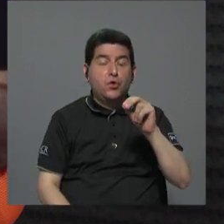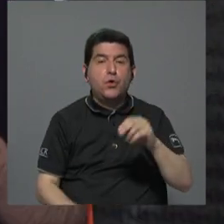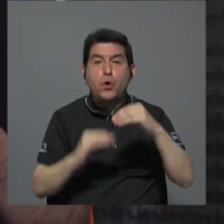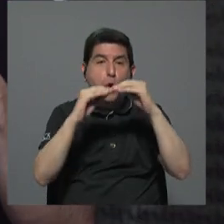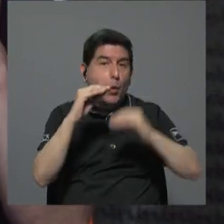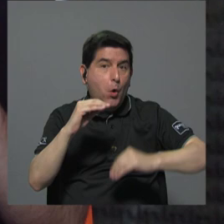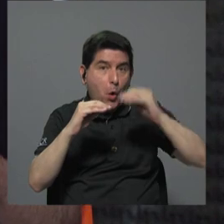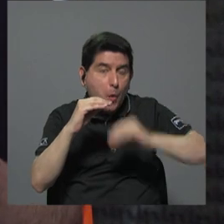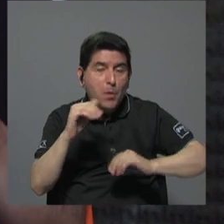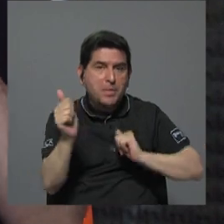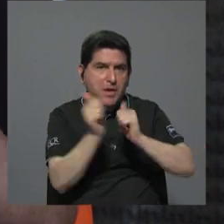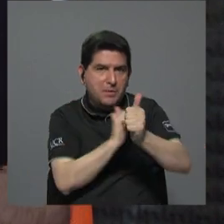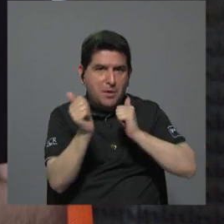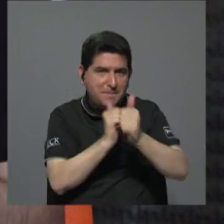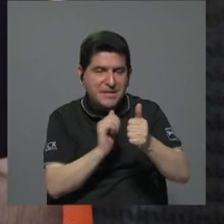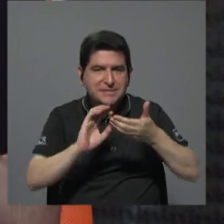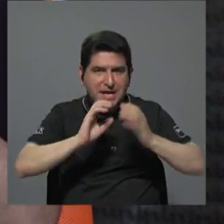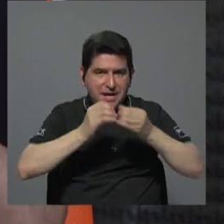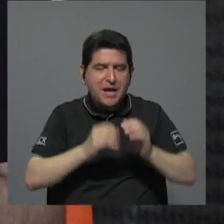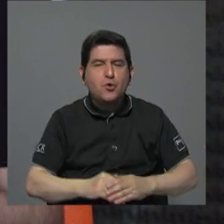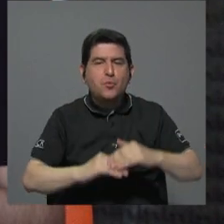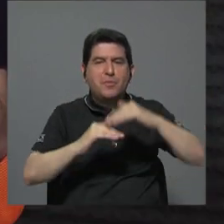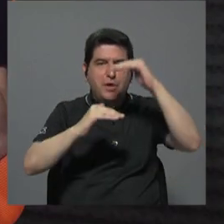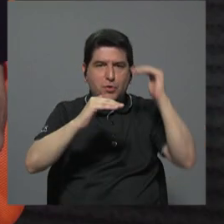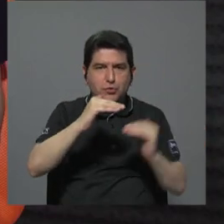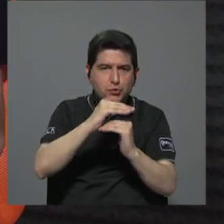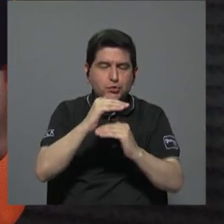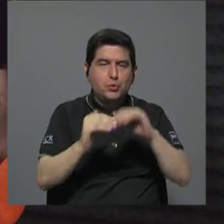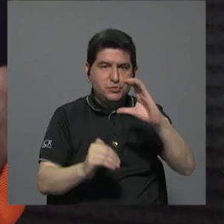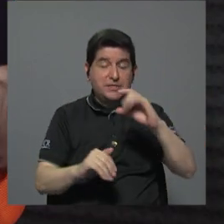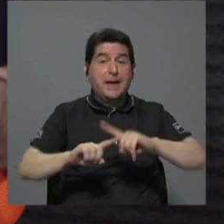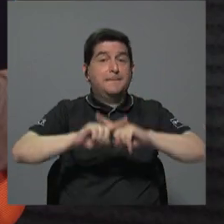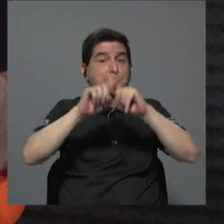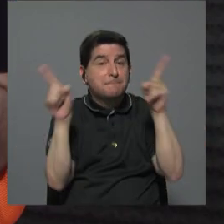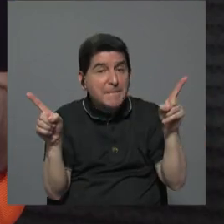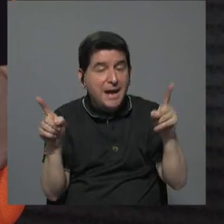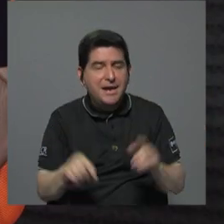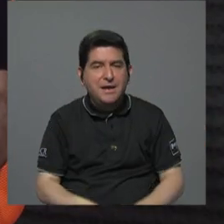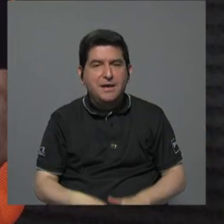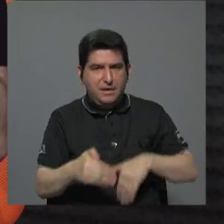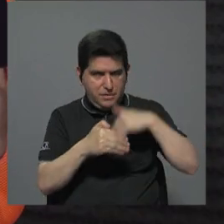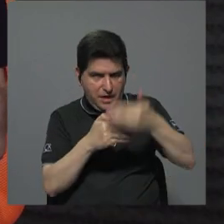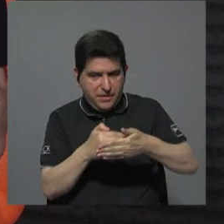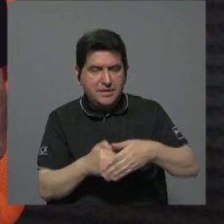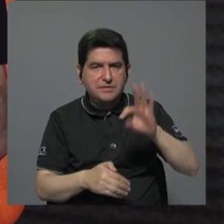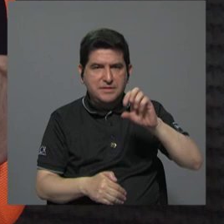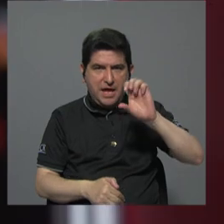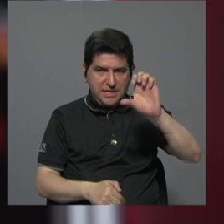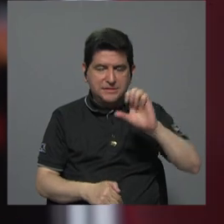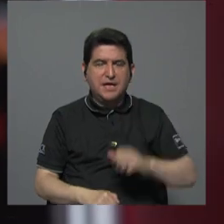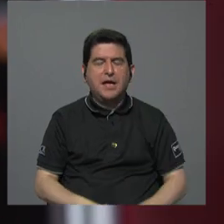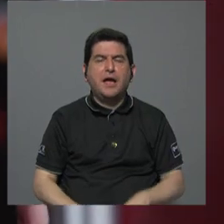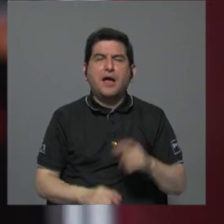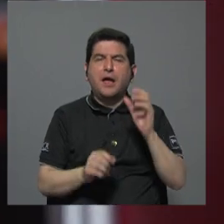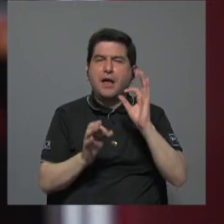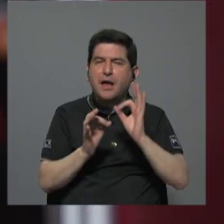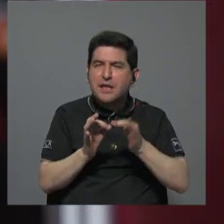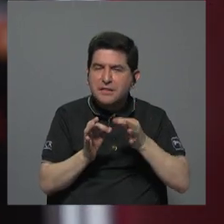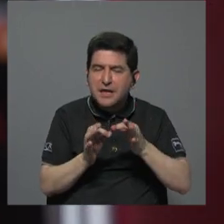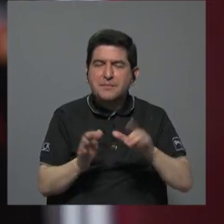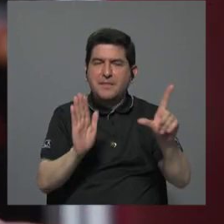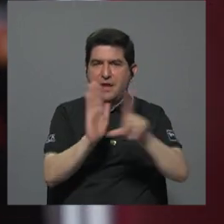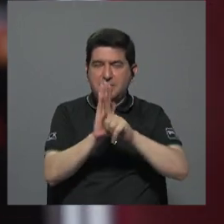mínimo traspasado la cifra del subcociente sin embargo adelantó que el tribunal debería hacer una interpretación de la ley